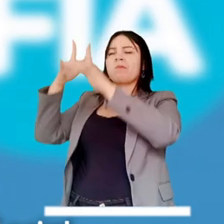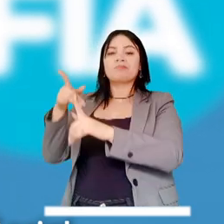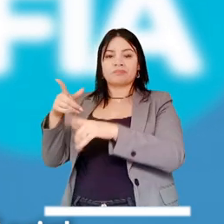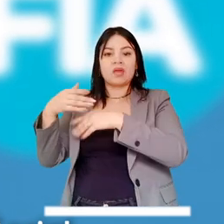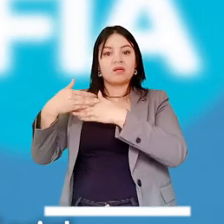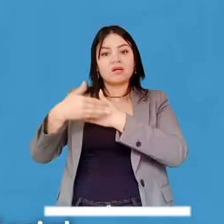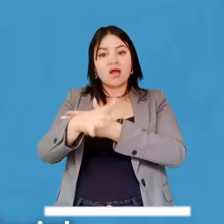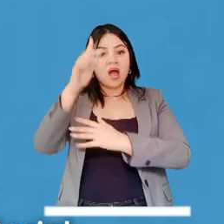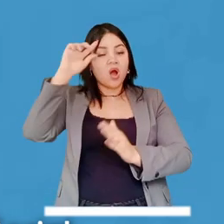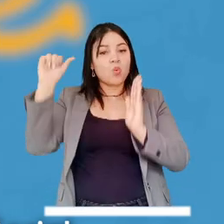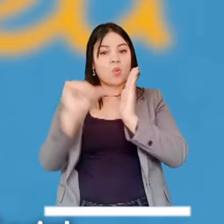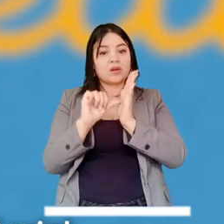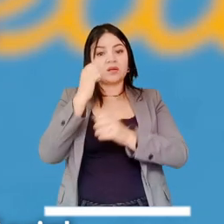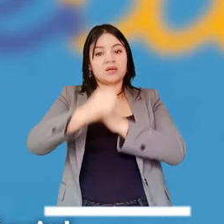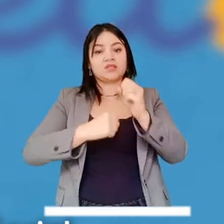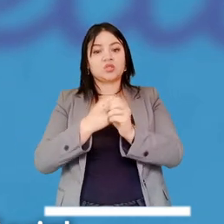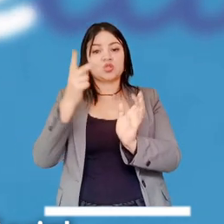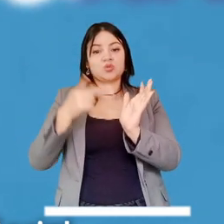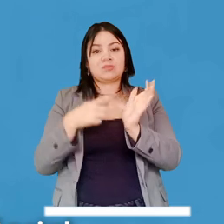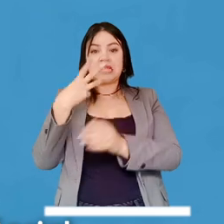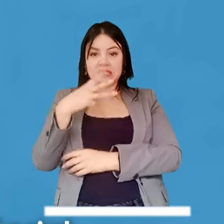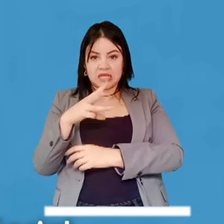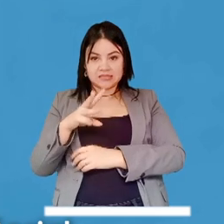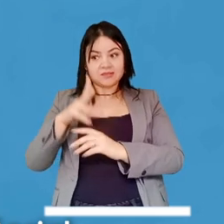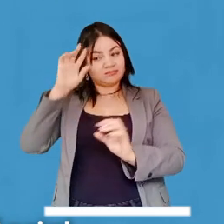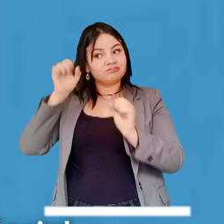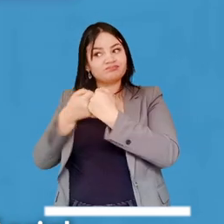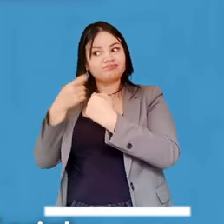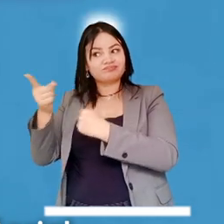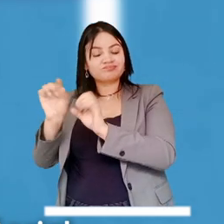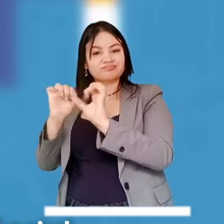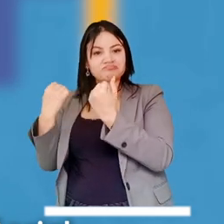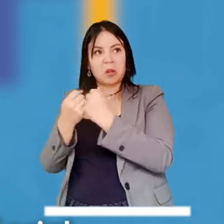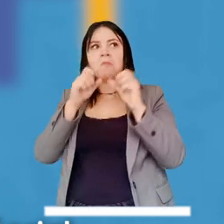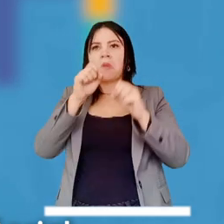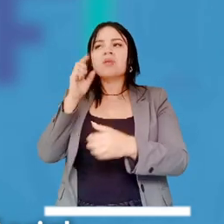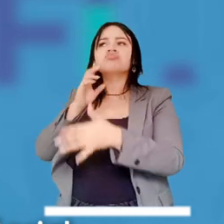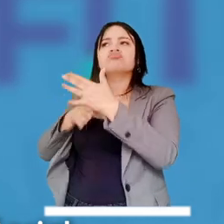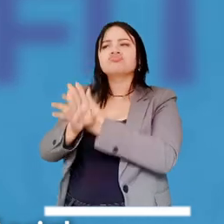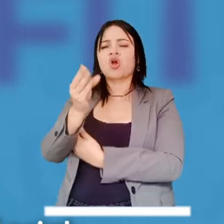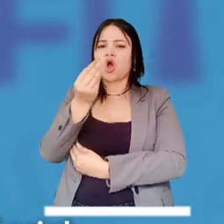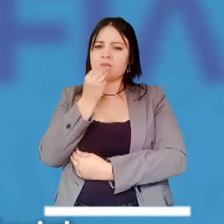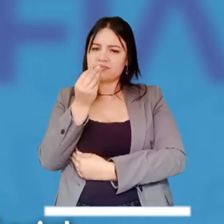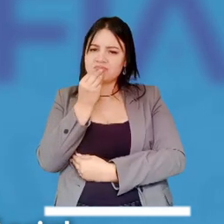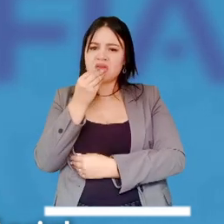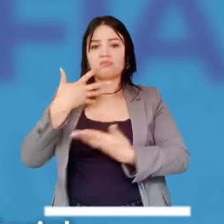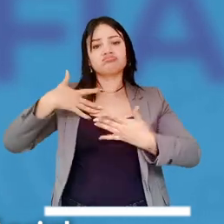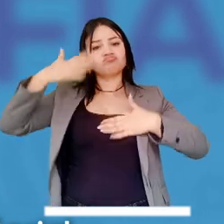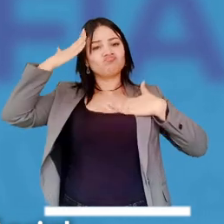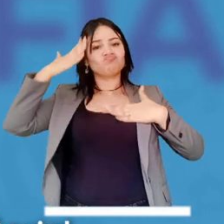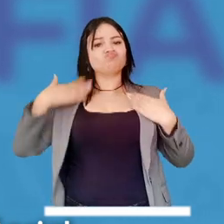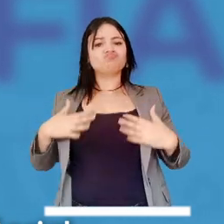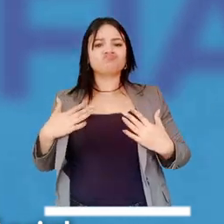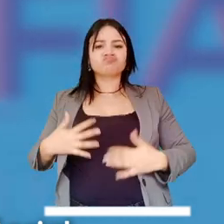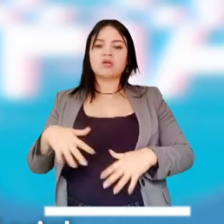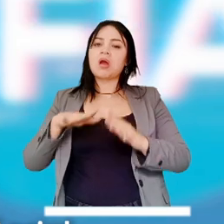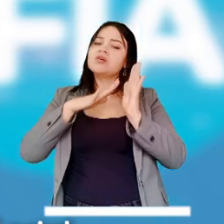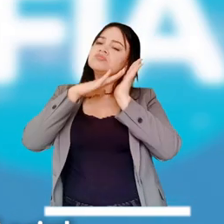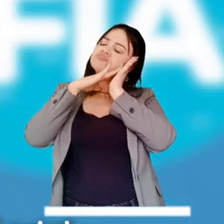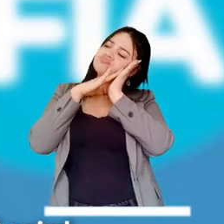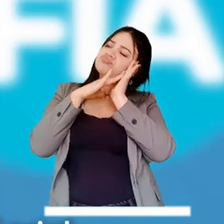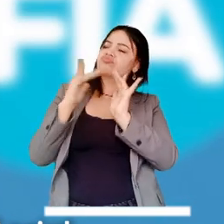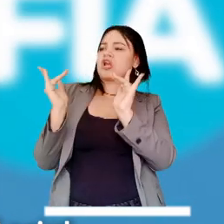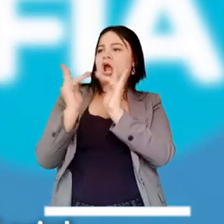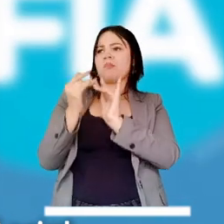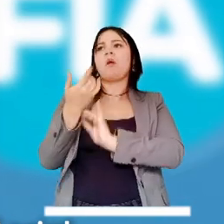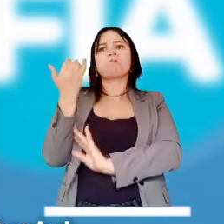dedicada que nació a partir del acuerdo del Consejo del año 2013, donde ellos pueden tener acceso a alimentación, a baño, a